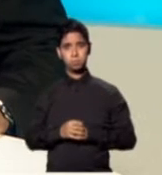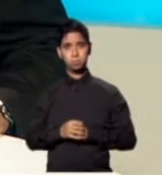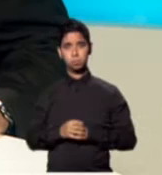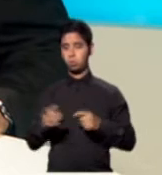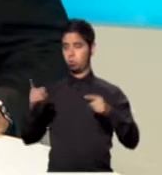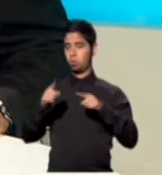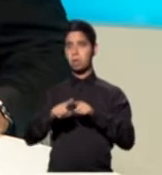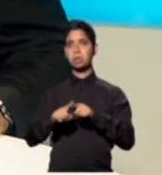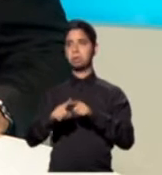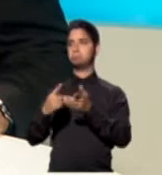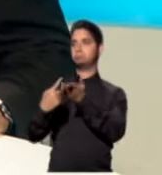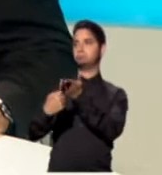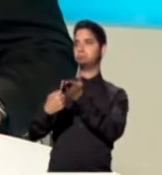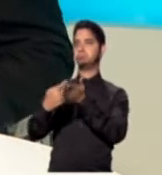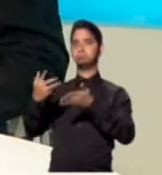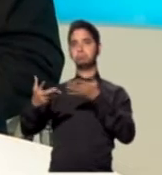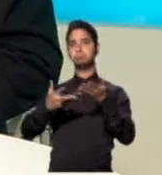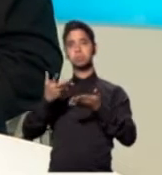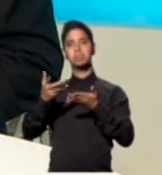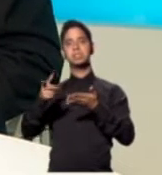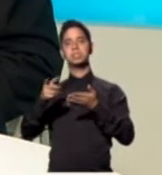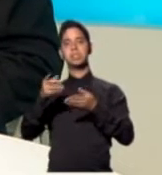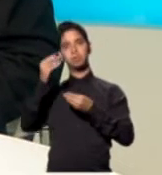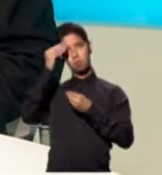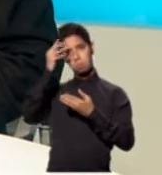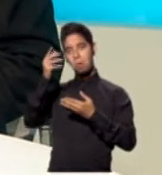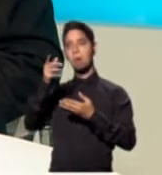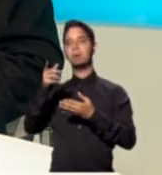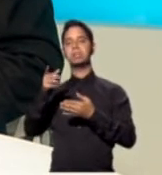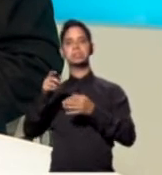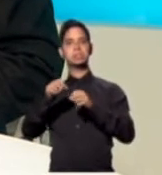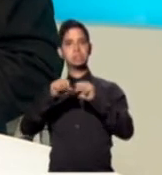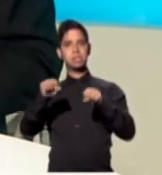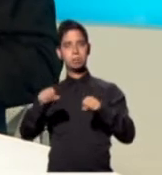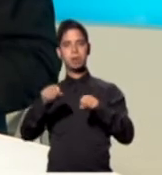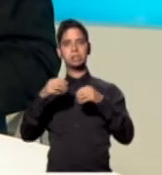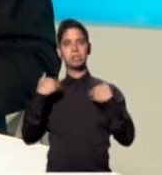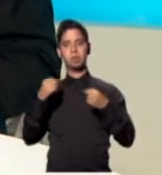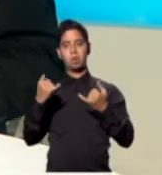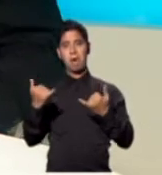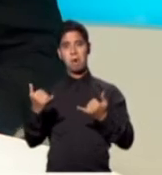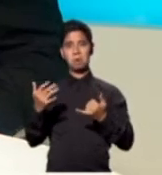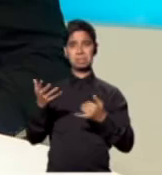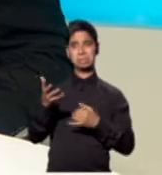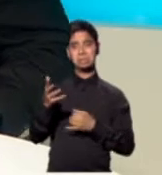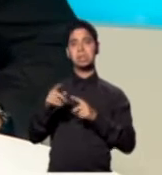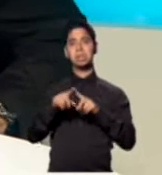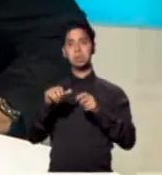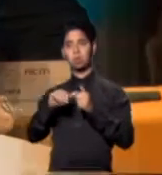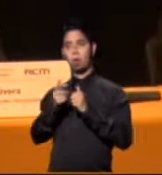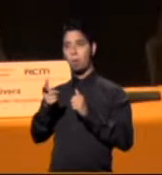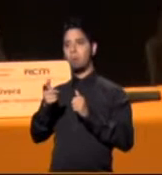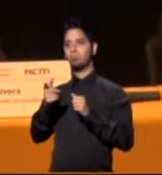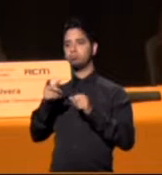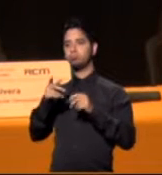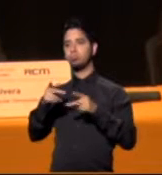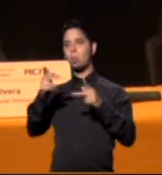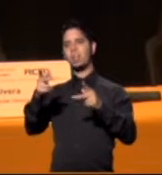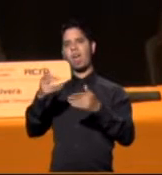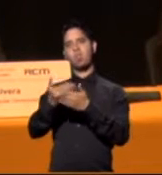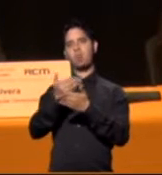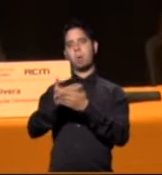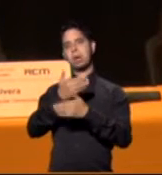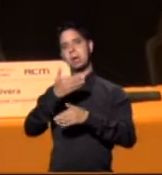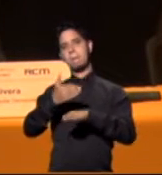se resaltaron las deficiencias del sistema de salud actual y lo que debería ser un modelo efectivo. El